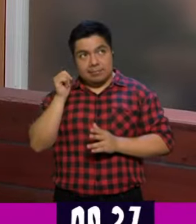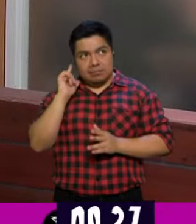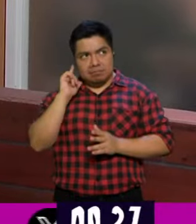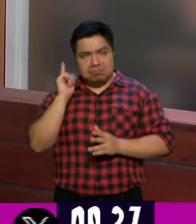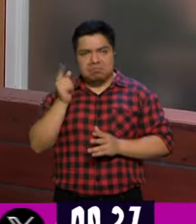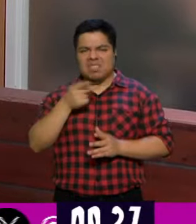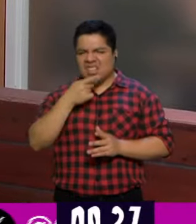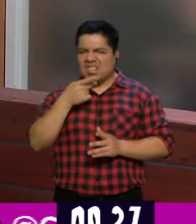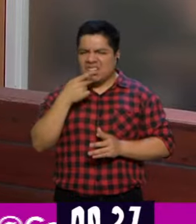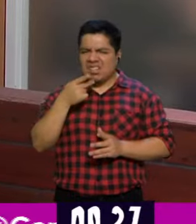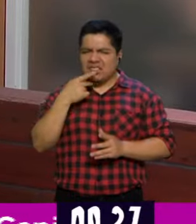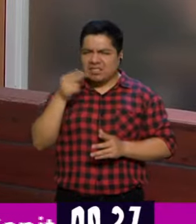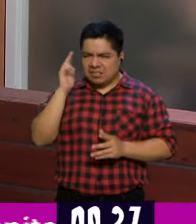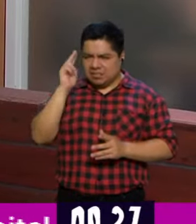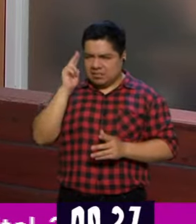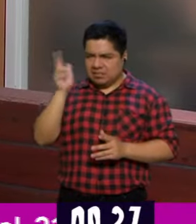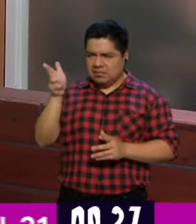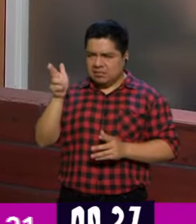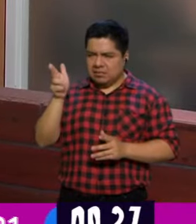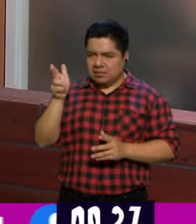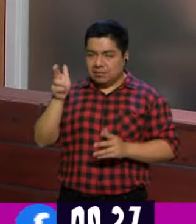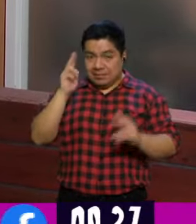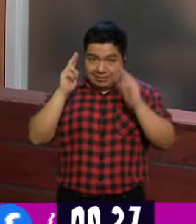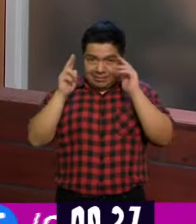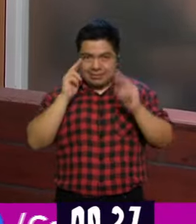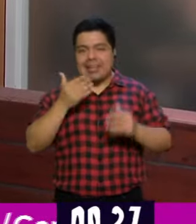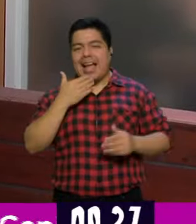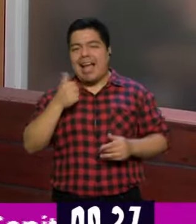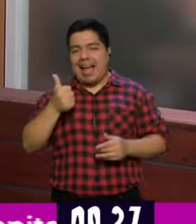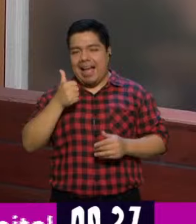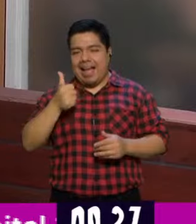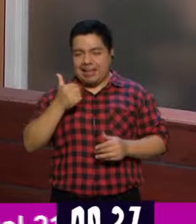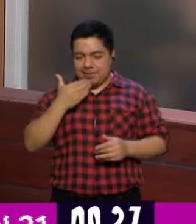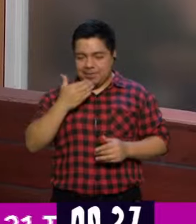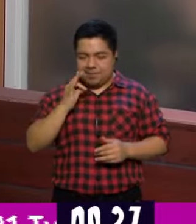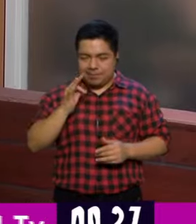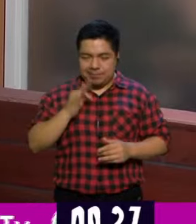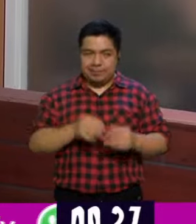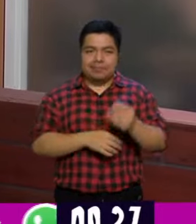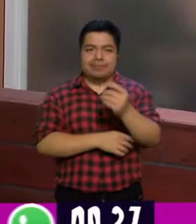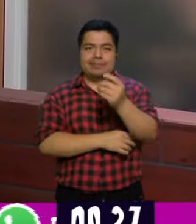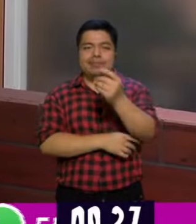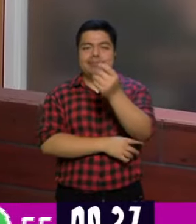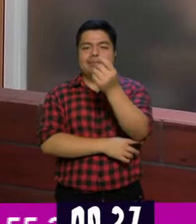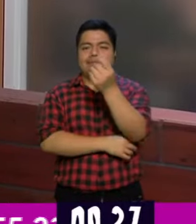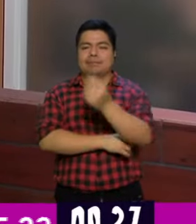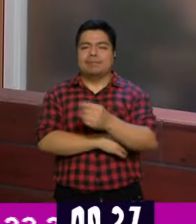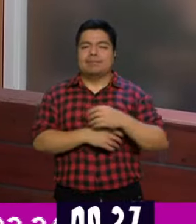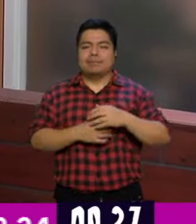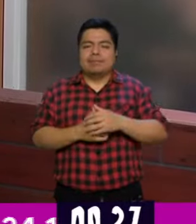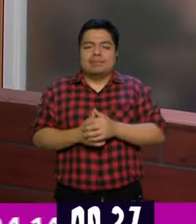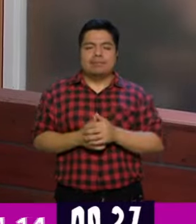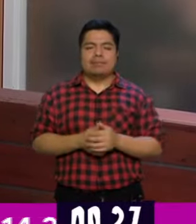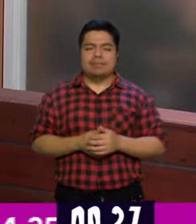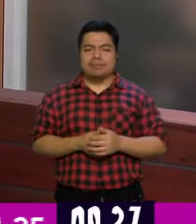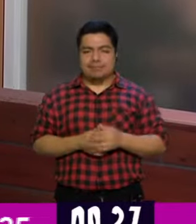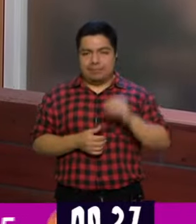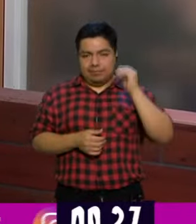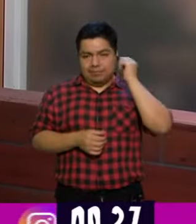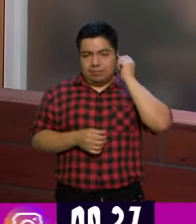ver, dinos, hola, chata. Hola. Ahí estamos, perfecto. Ya iba, ya iba,